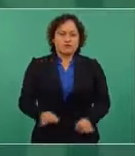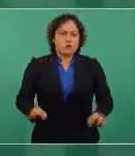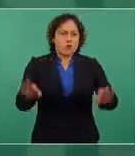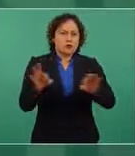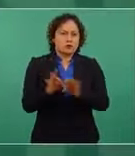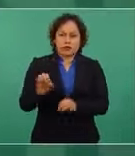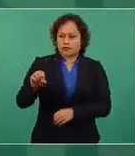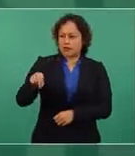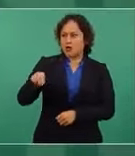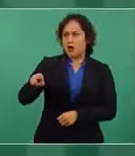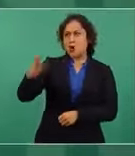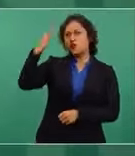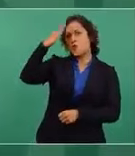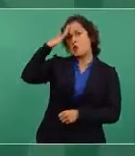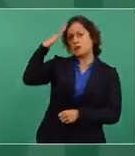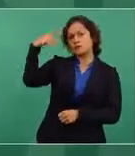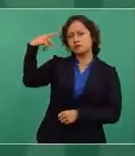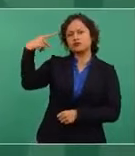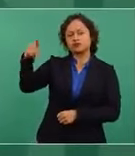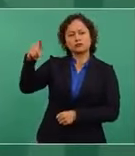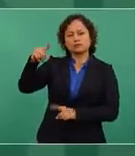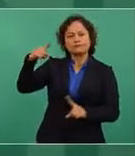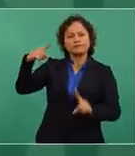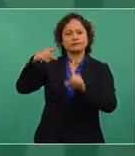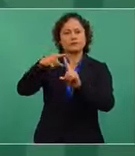las libertades y la felicidad de los pueblos.